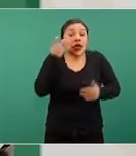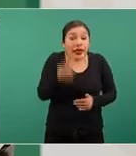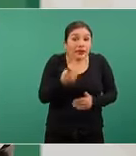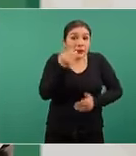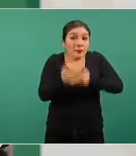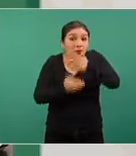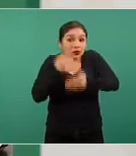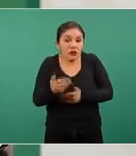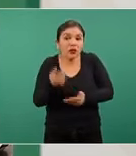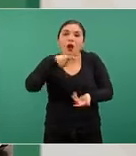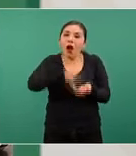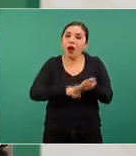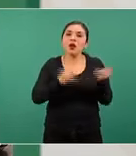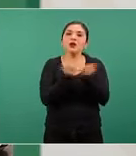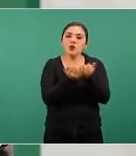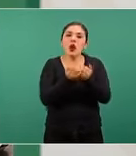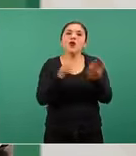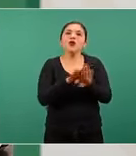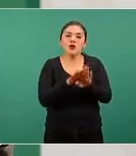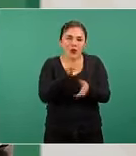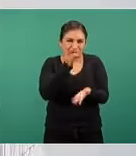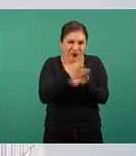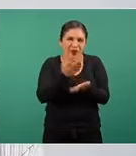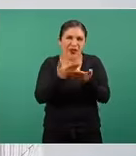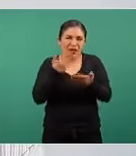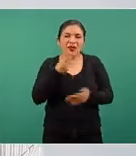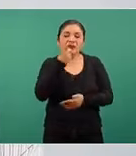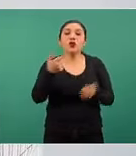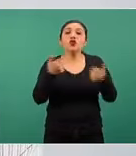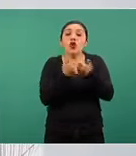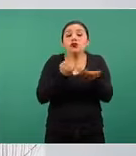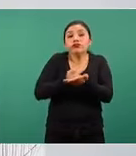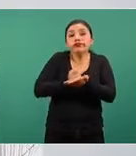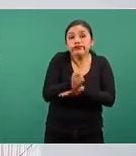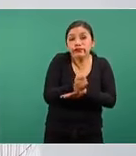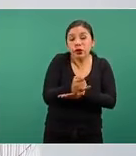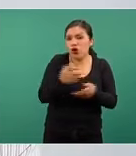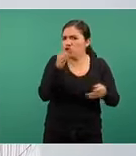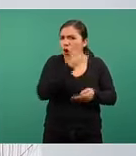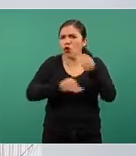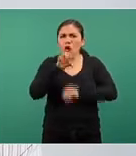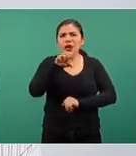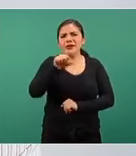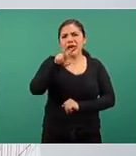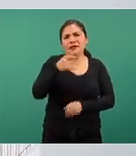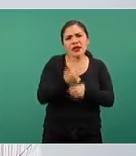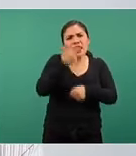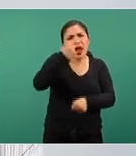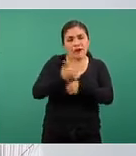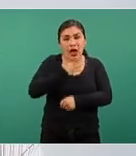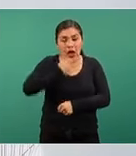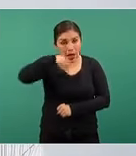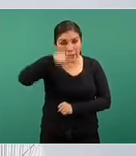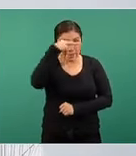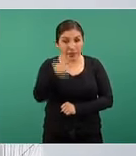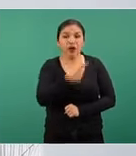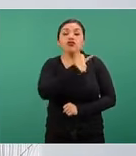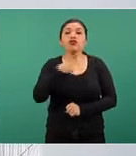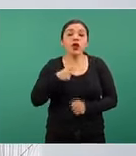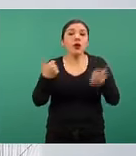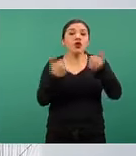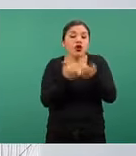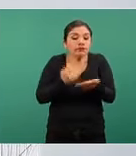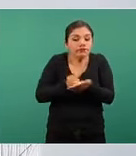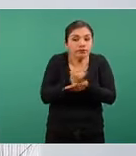incluye como bien lo identificaron la dictaminación todos los CESAVI graves que se presentan en México deben de ser